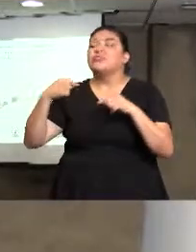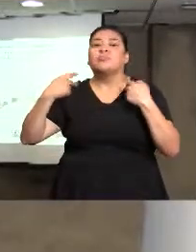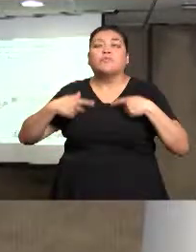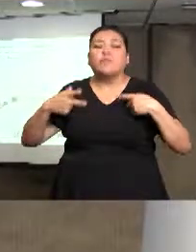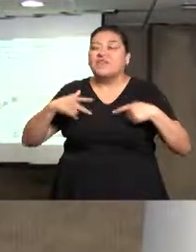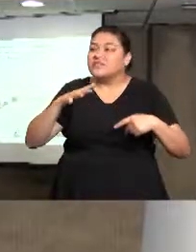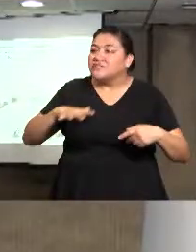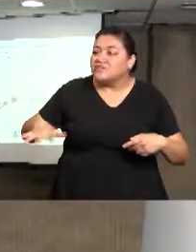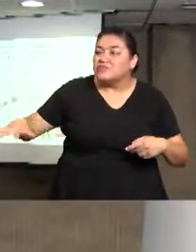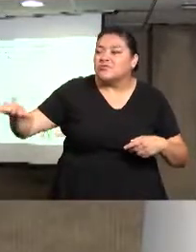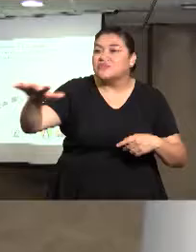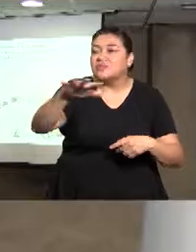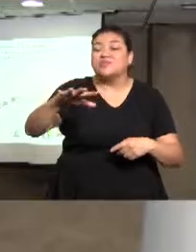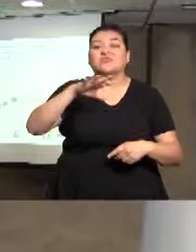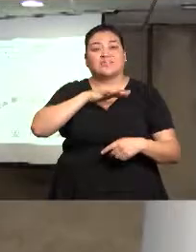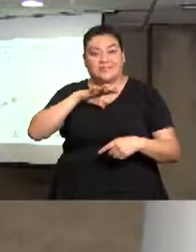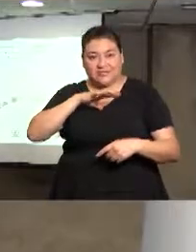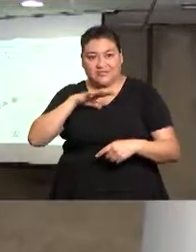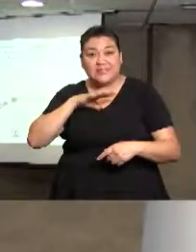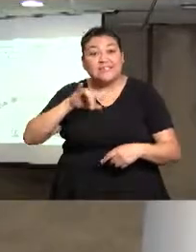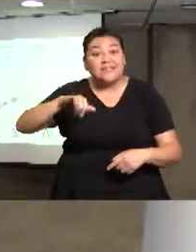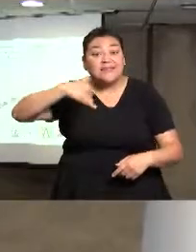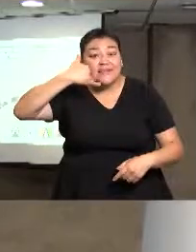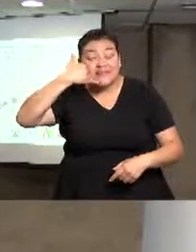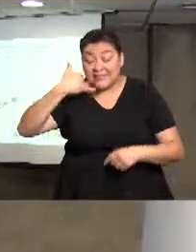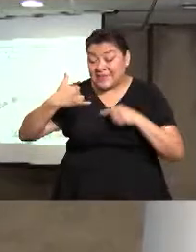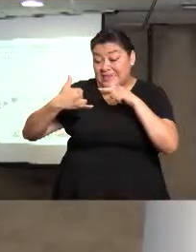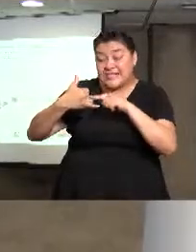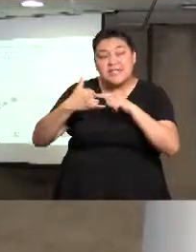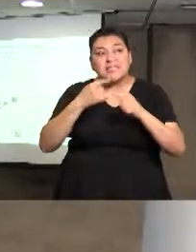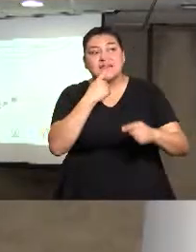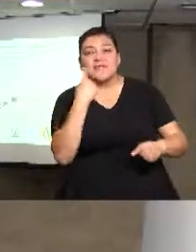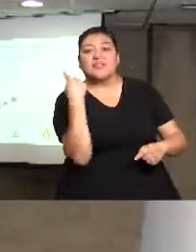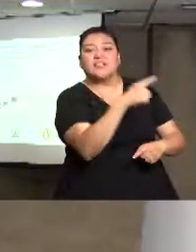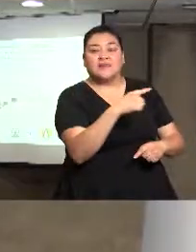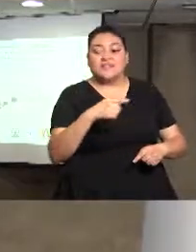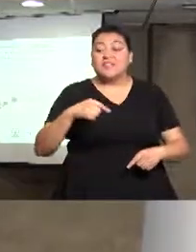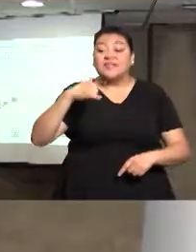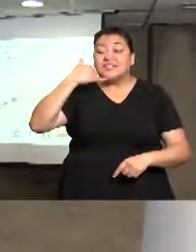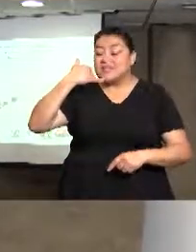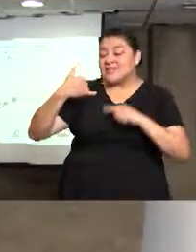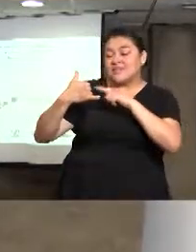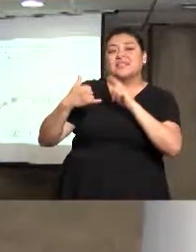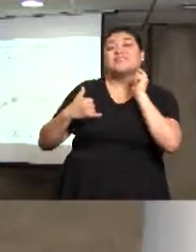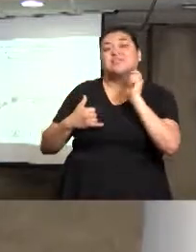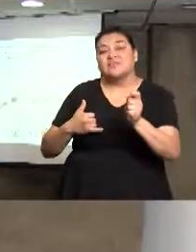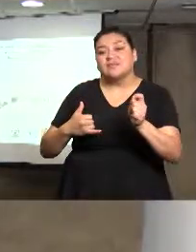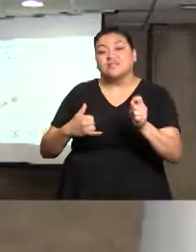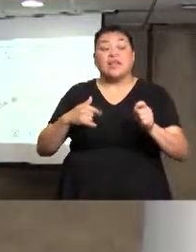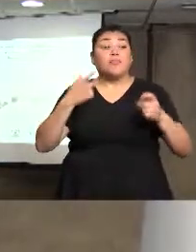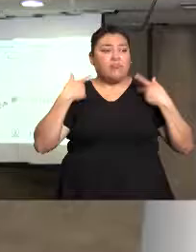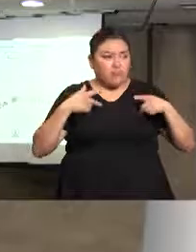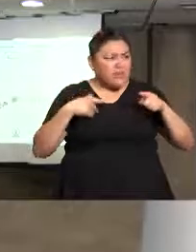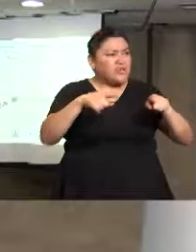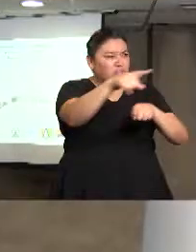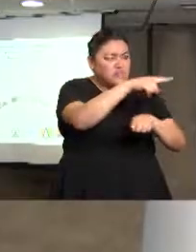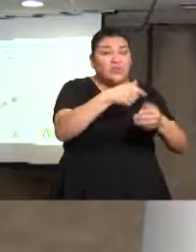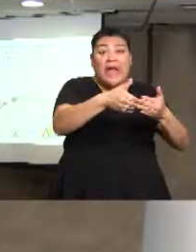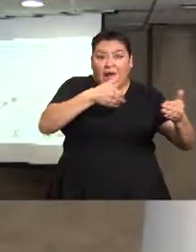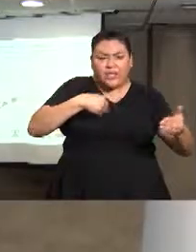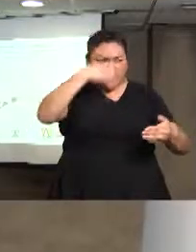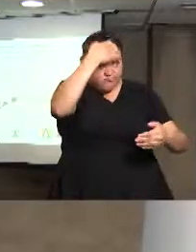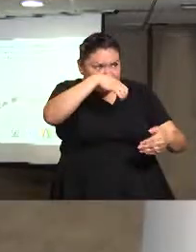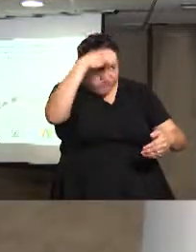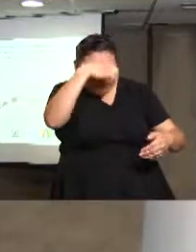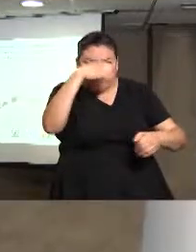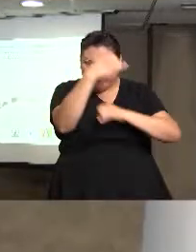número de teléfono que está siendo coordinado por personas y por activistas entrenados a